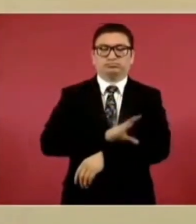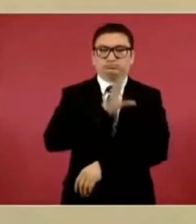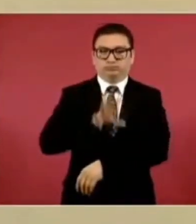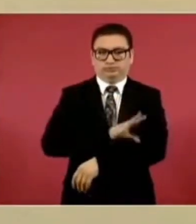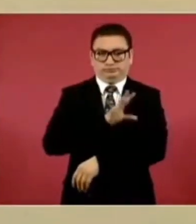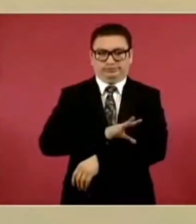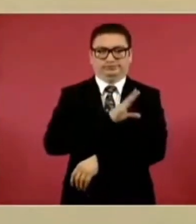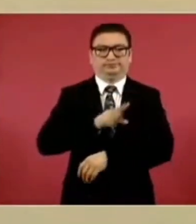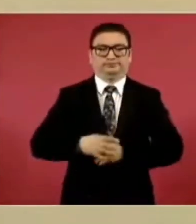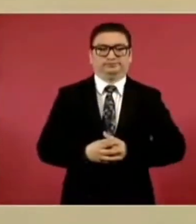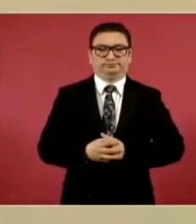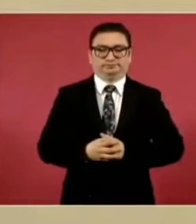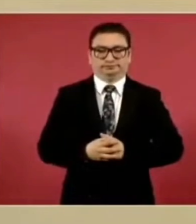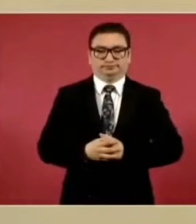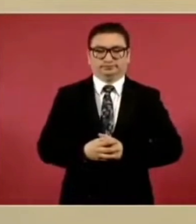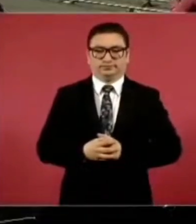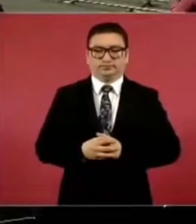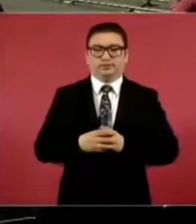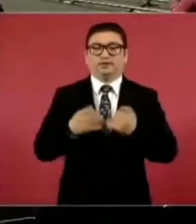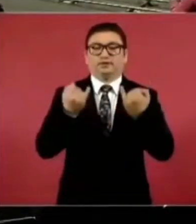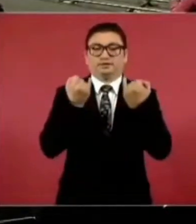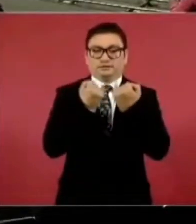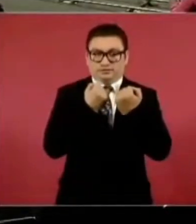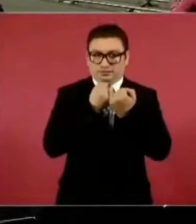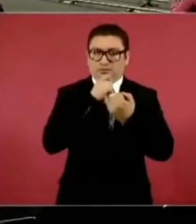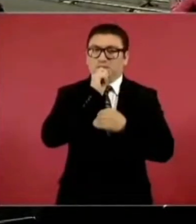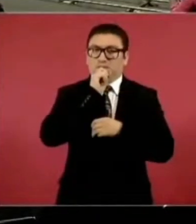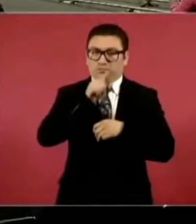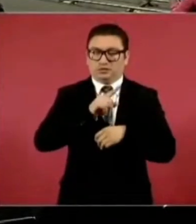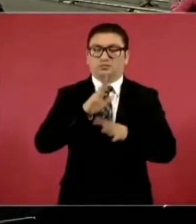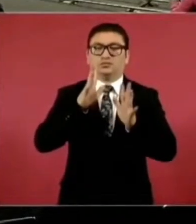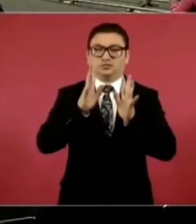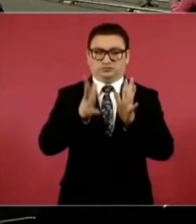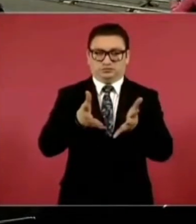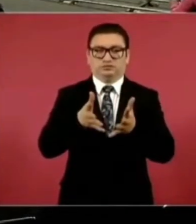electricidad además ya hay